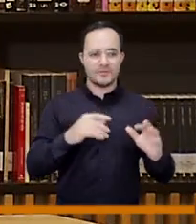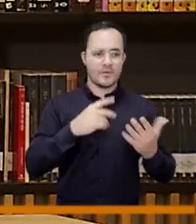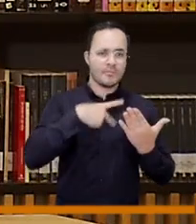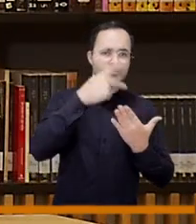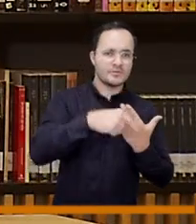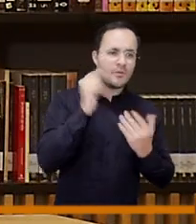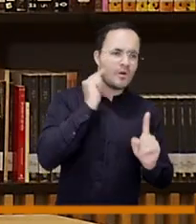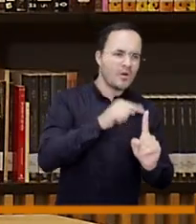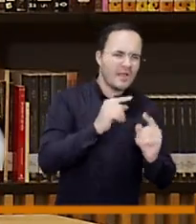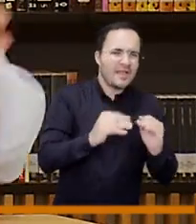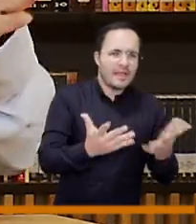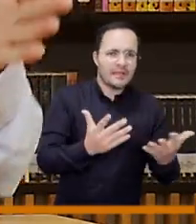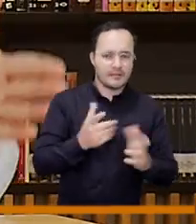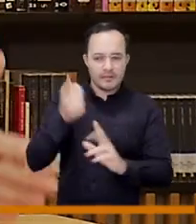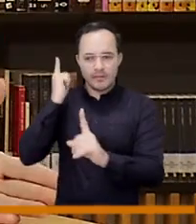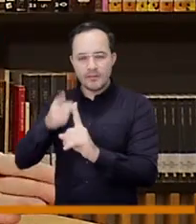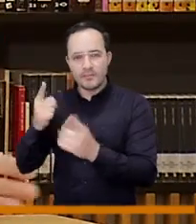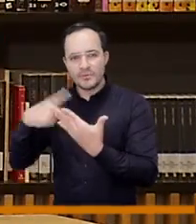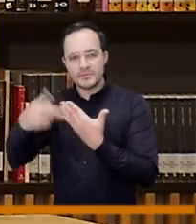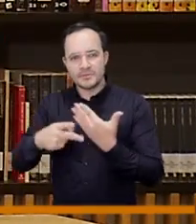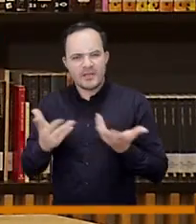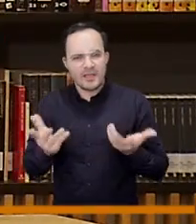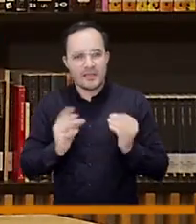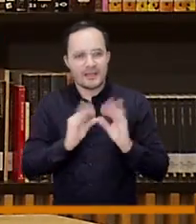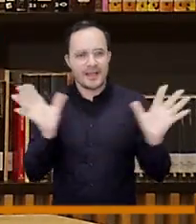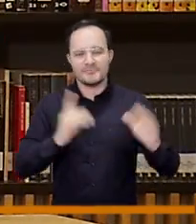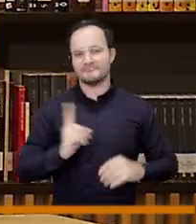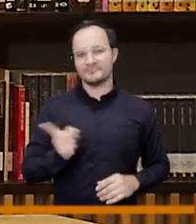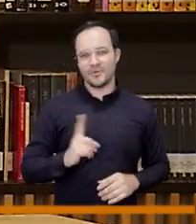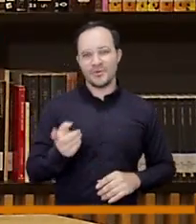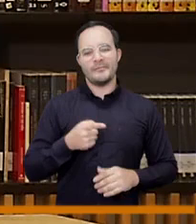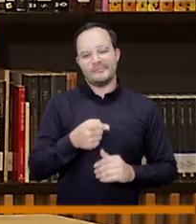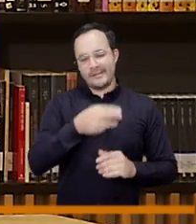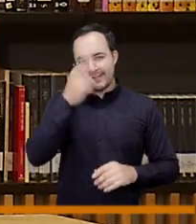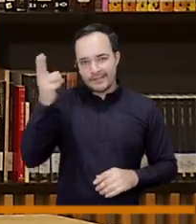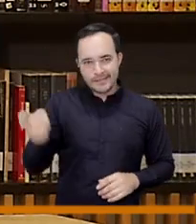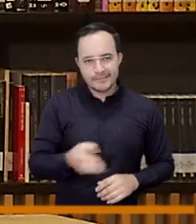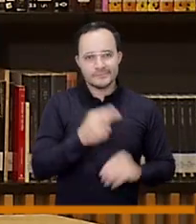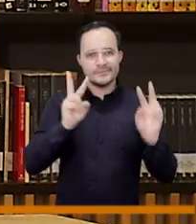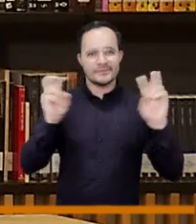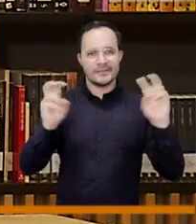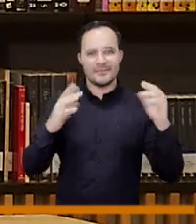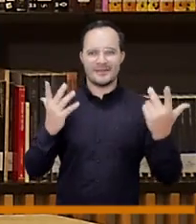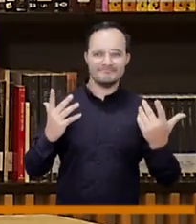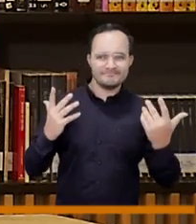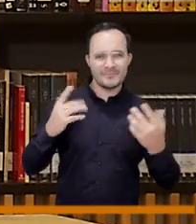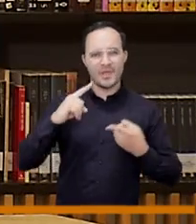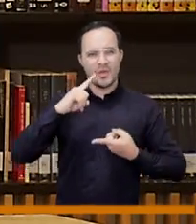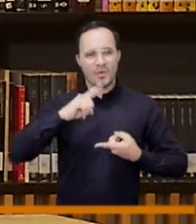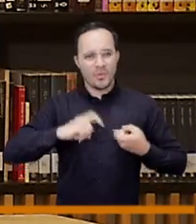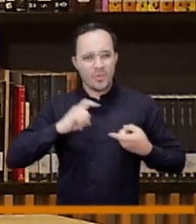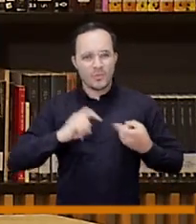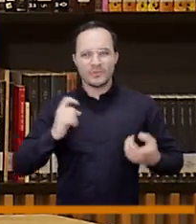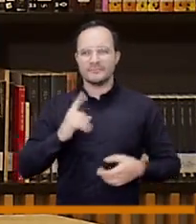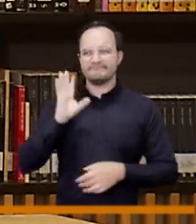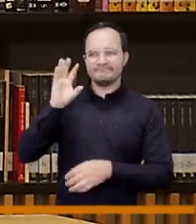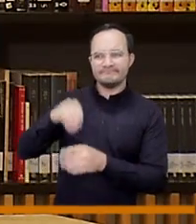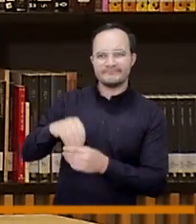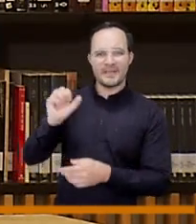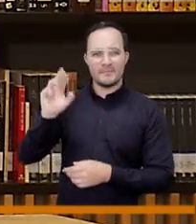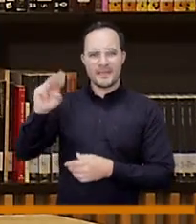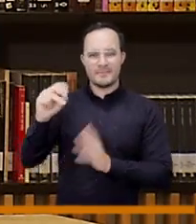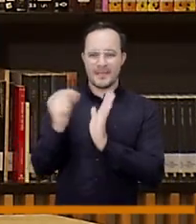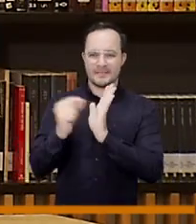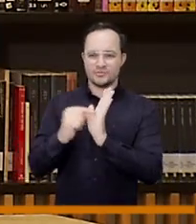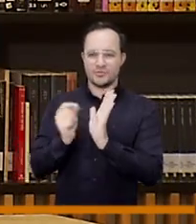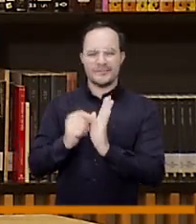sino que vuelven a decir el tema de las acciones de une npm entonces desde ahí